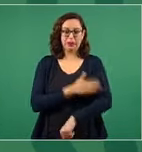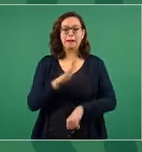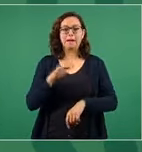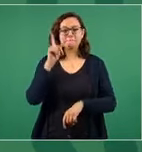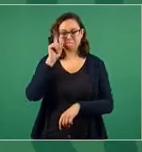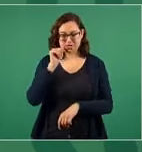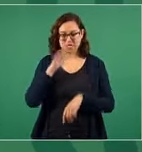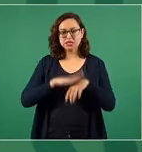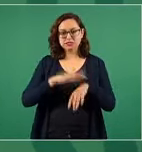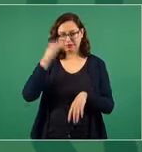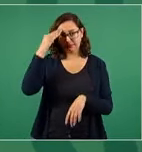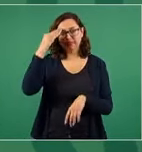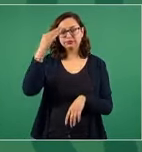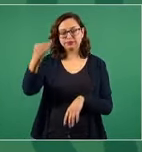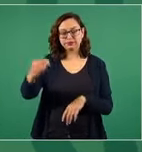tiempo